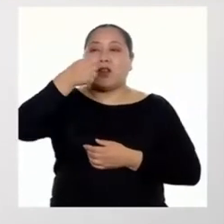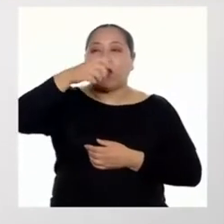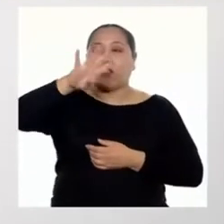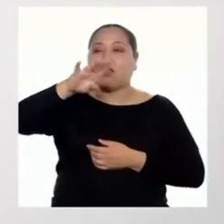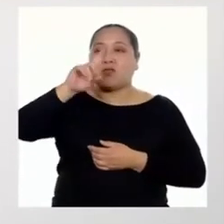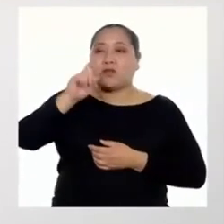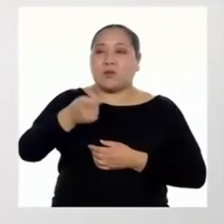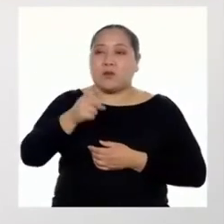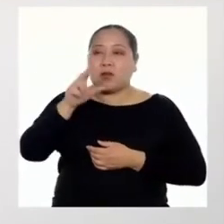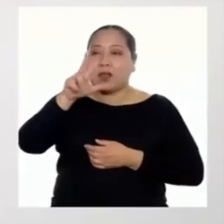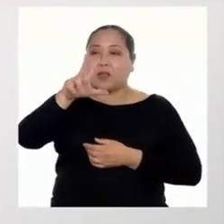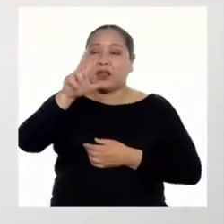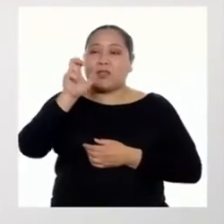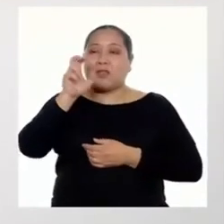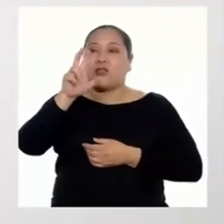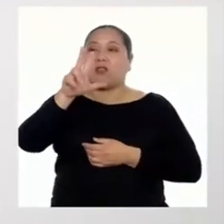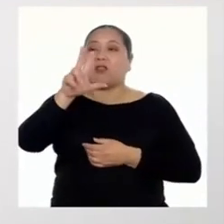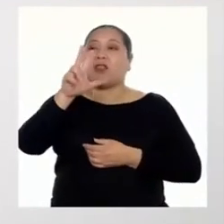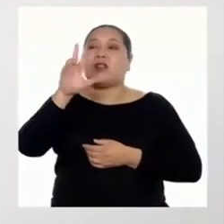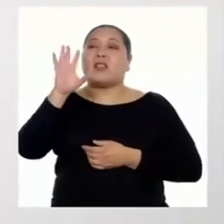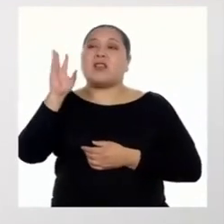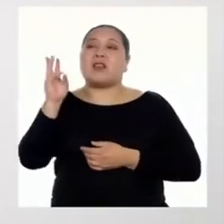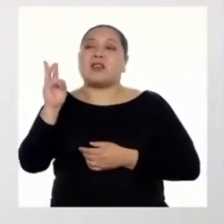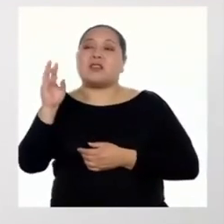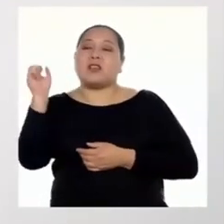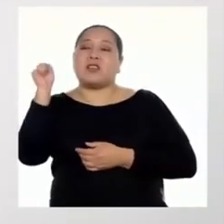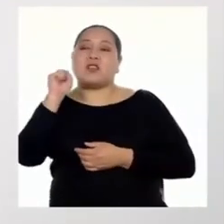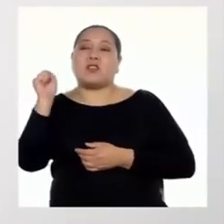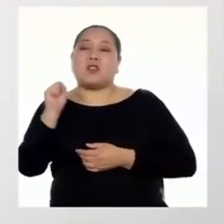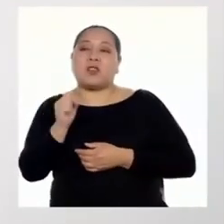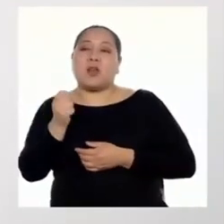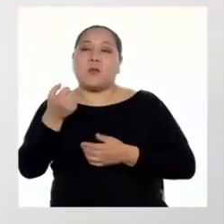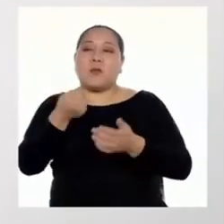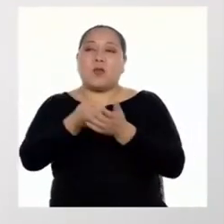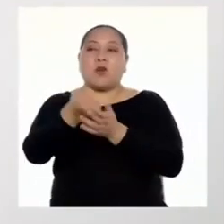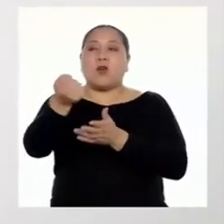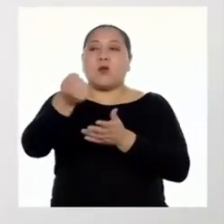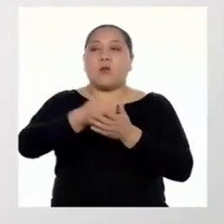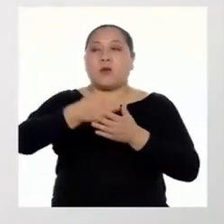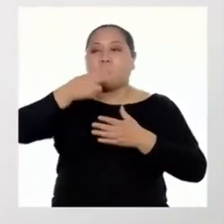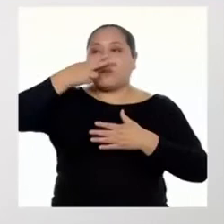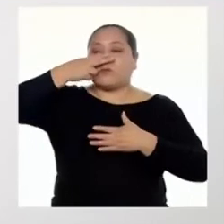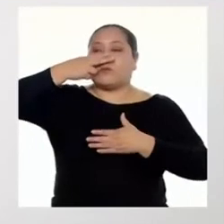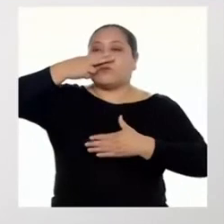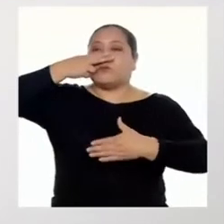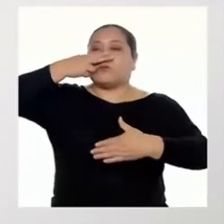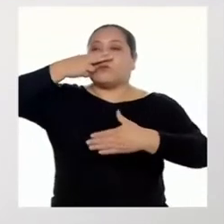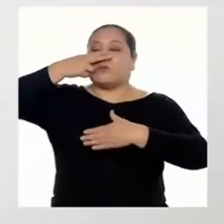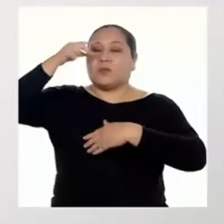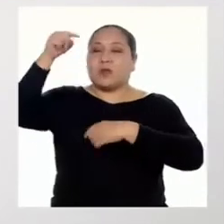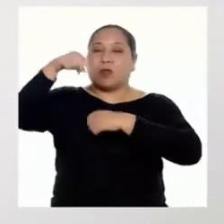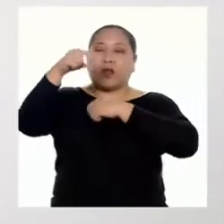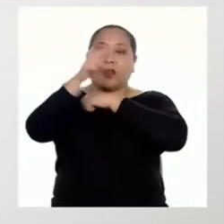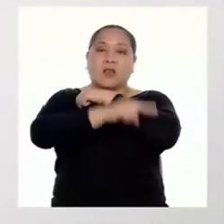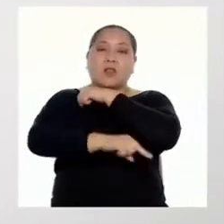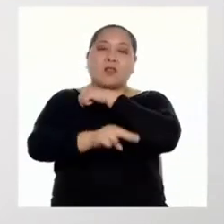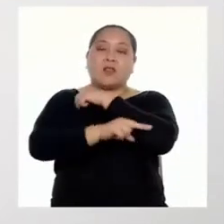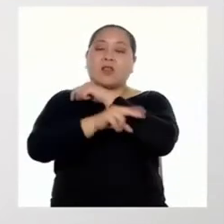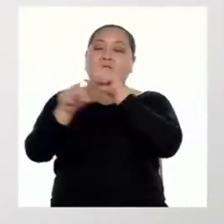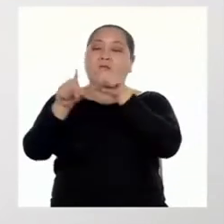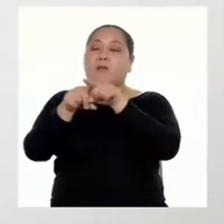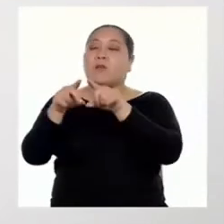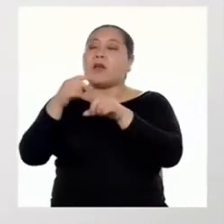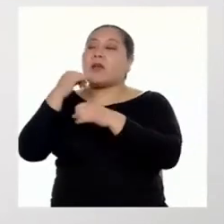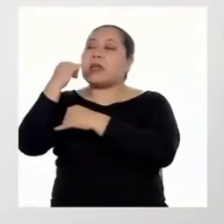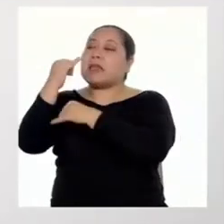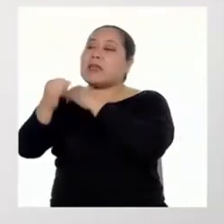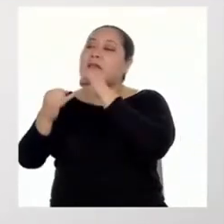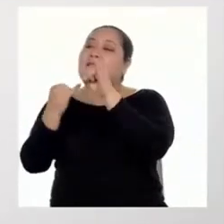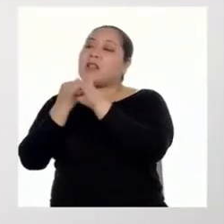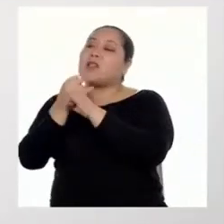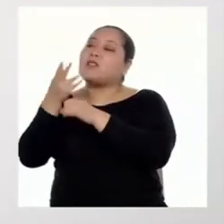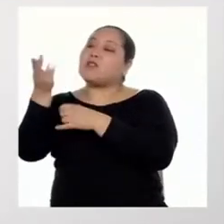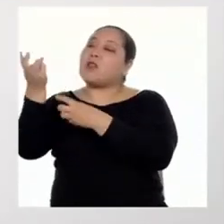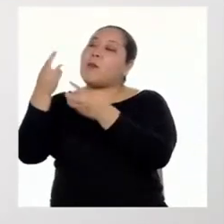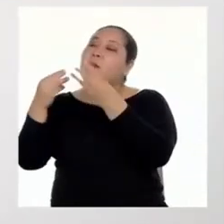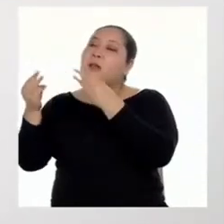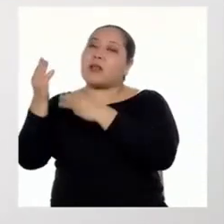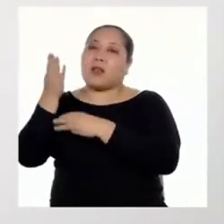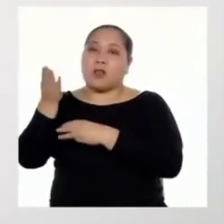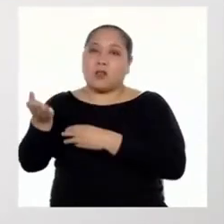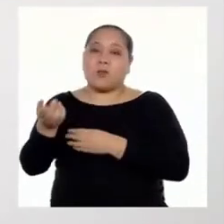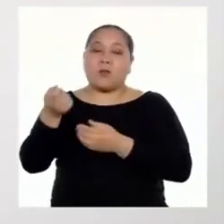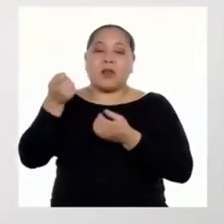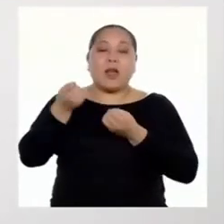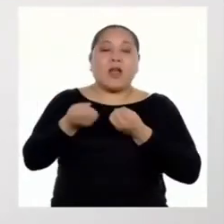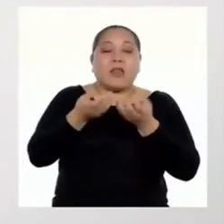.336 soles para la adquisición de oxígeno en el mercado nacional e internacional. Todo para